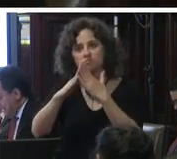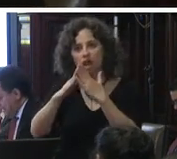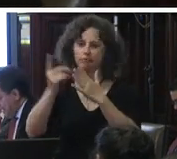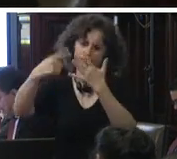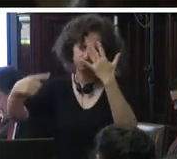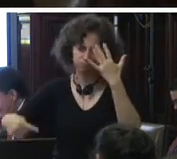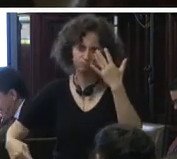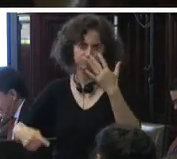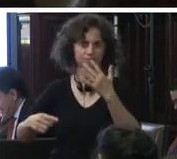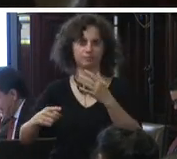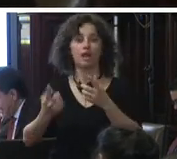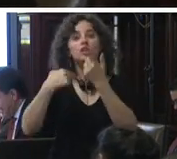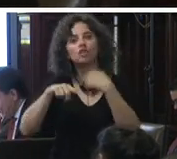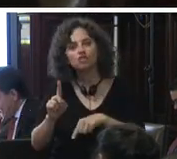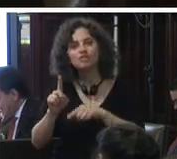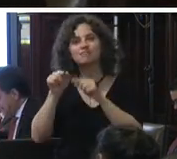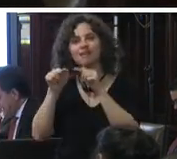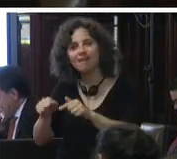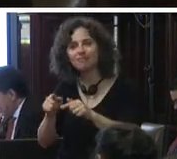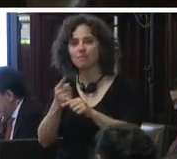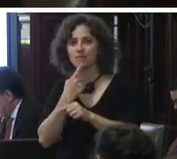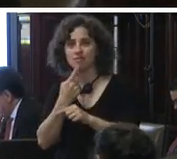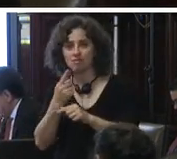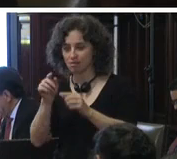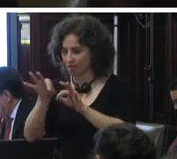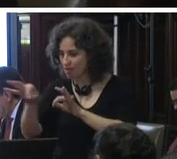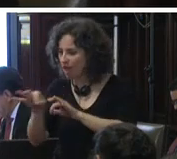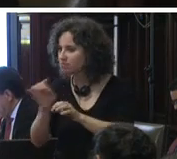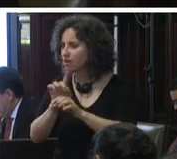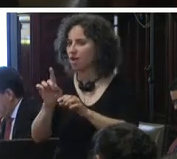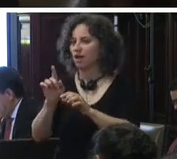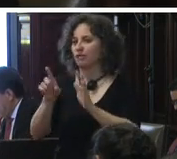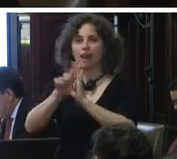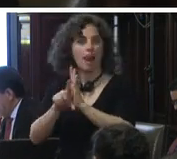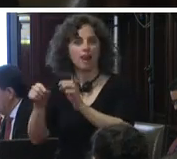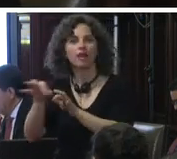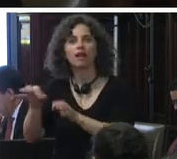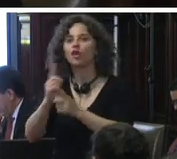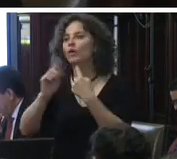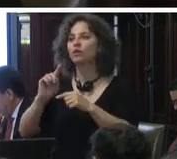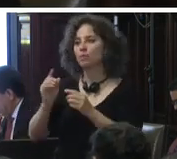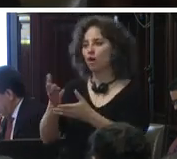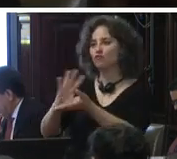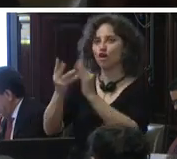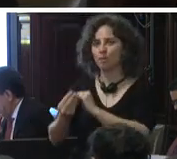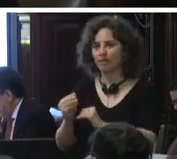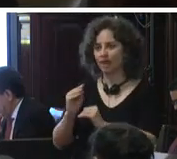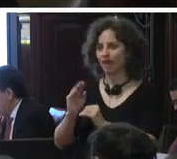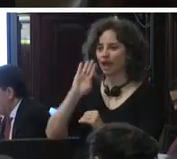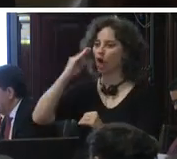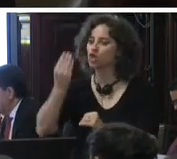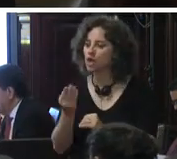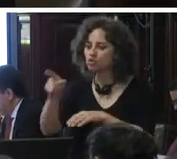cabe destacar que ninguna de estas medidas pueden ser usadas como medio para obtener un reconocimiento de responsabilidad